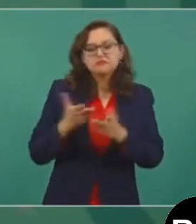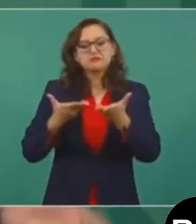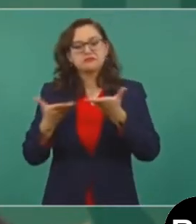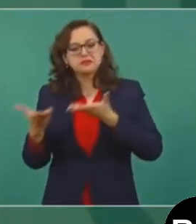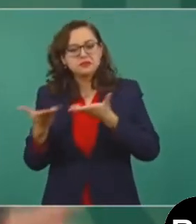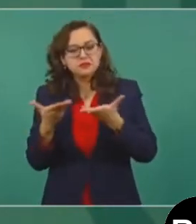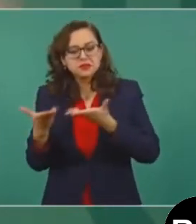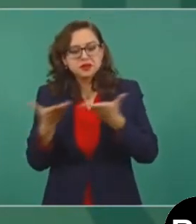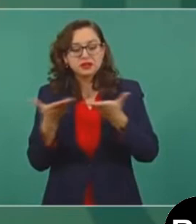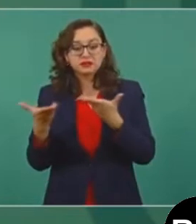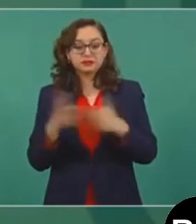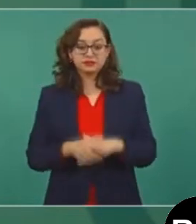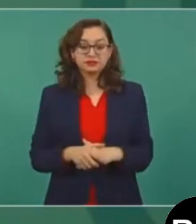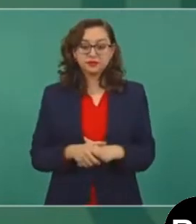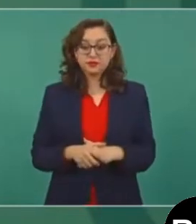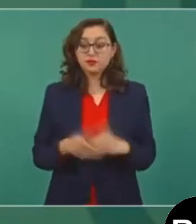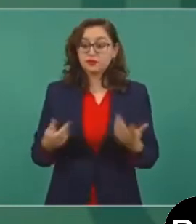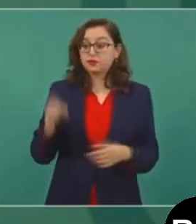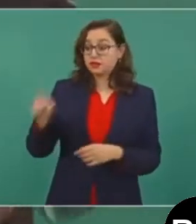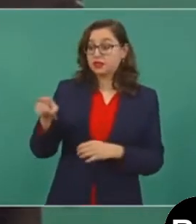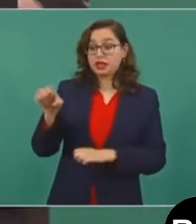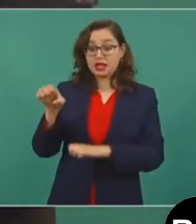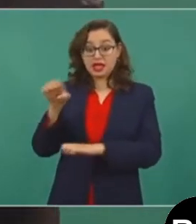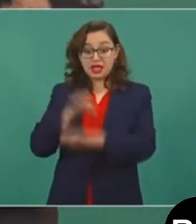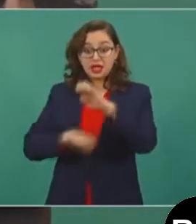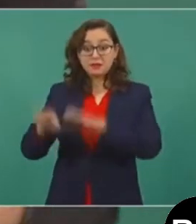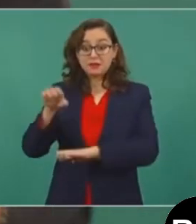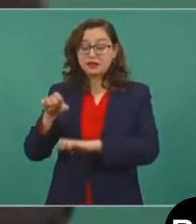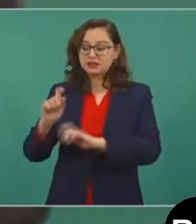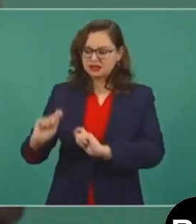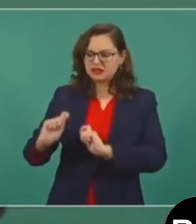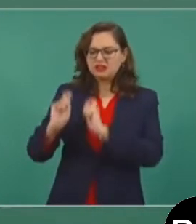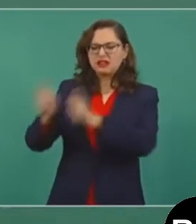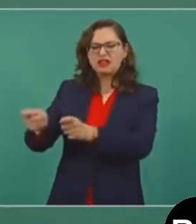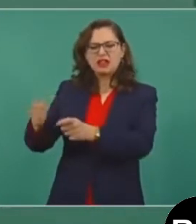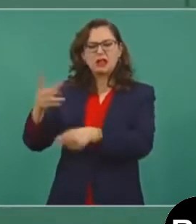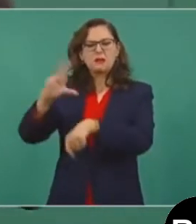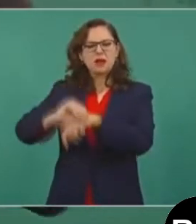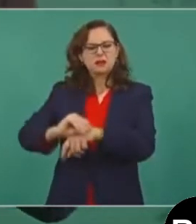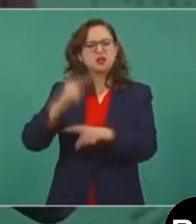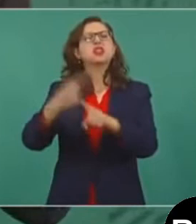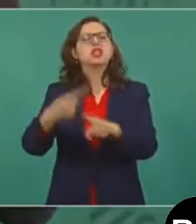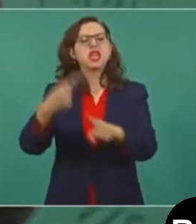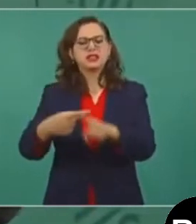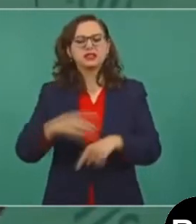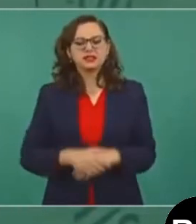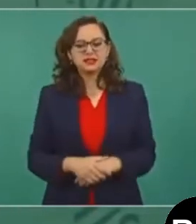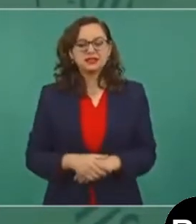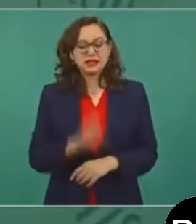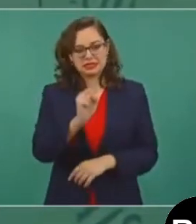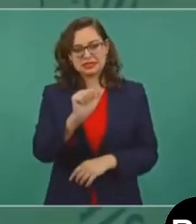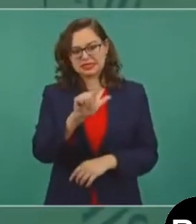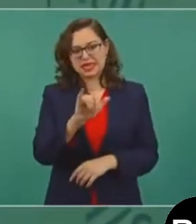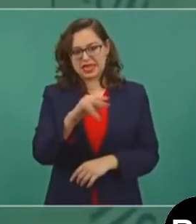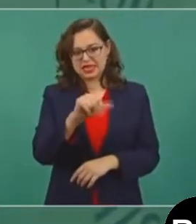Entonces, se trata de una empresa que entregó Salinas de Gortari. Claro que yo estuve en